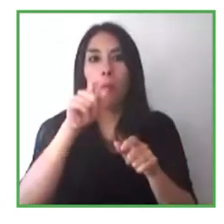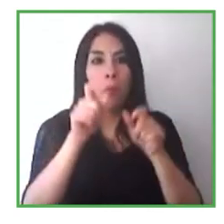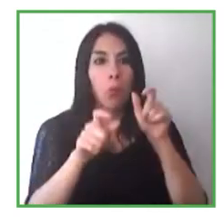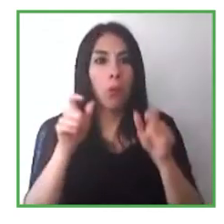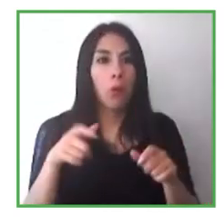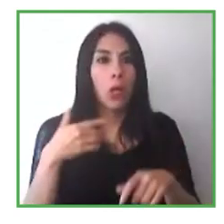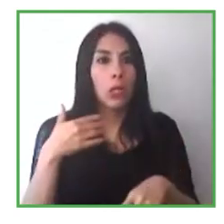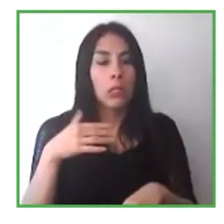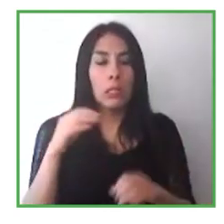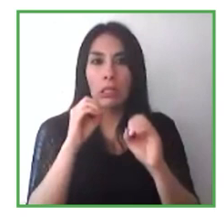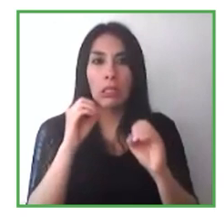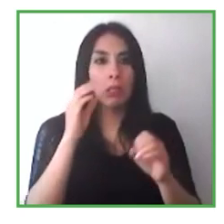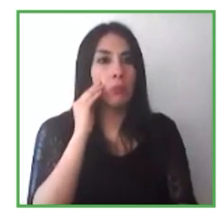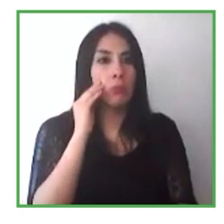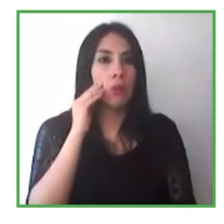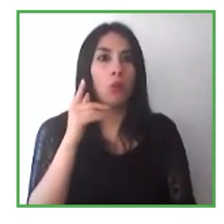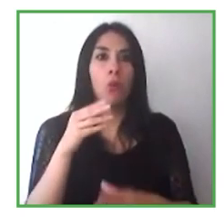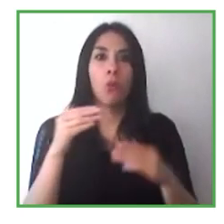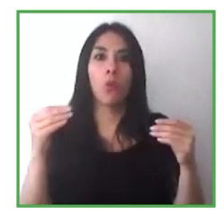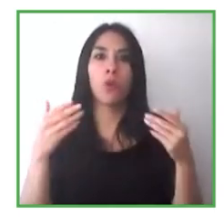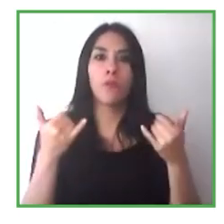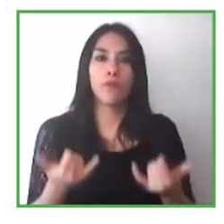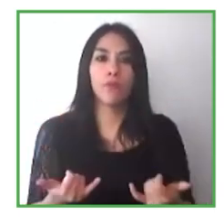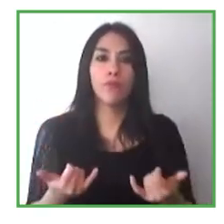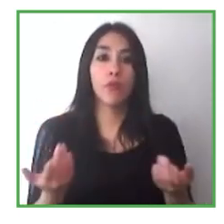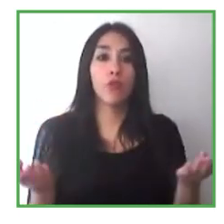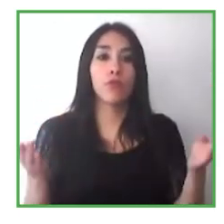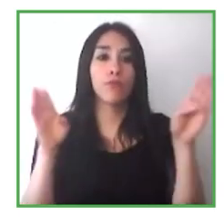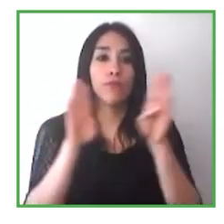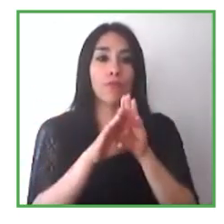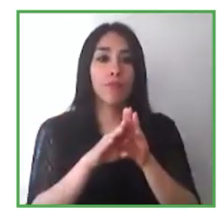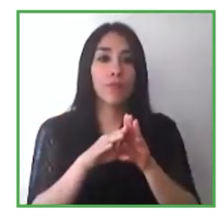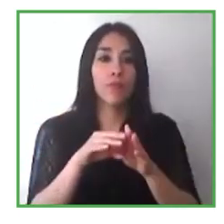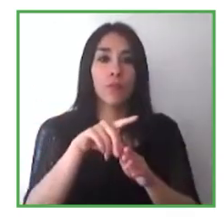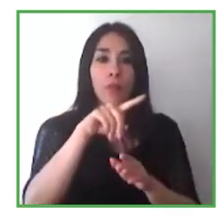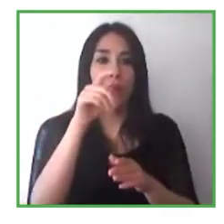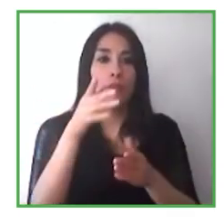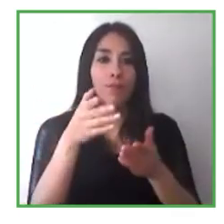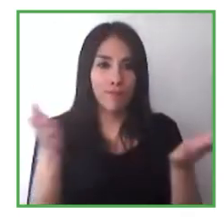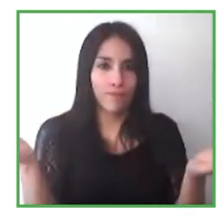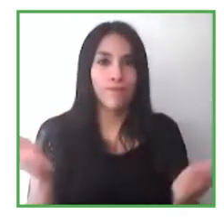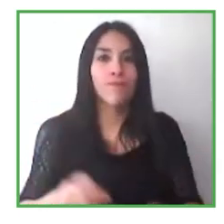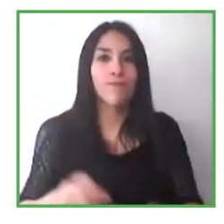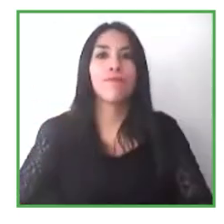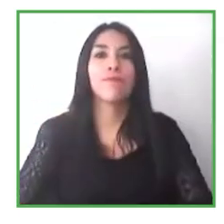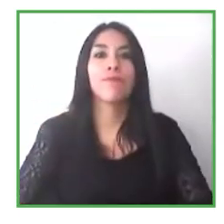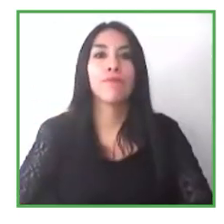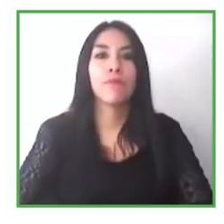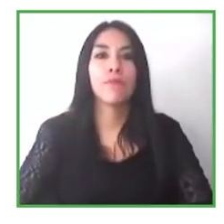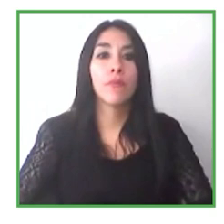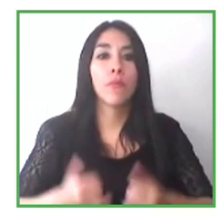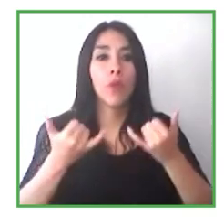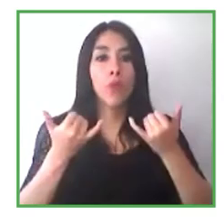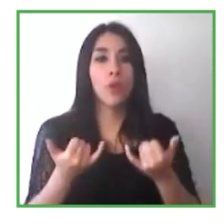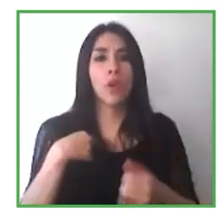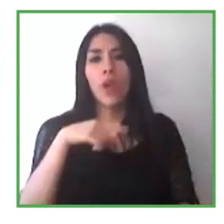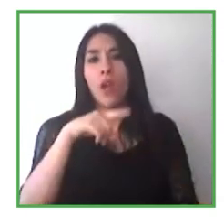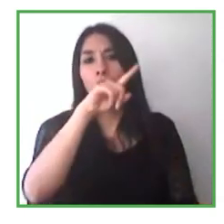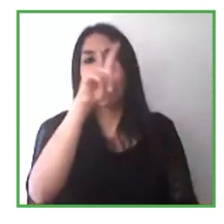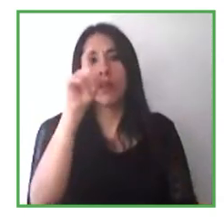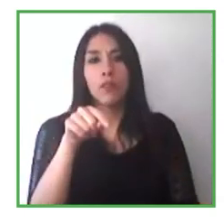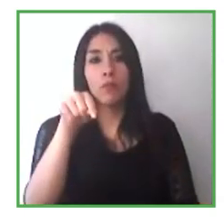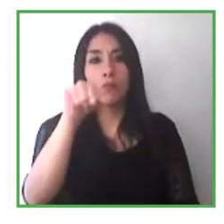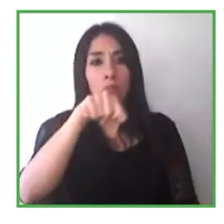realizar a todos los miembros del panel. Dado el entorno en el cual hemos vivido los últimos años, quizás